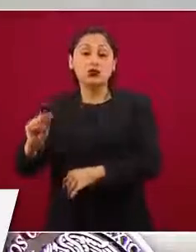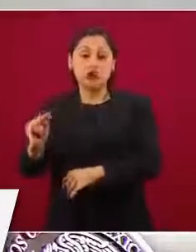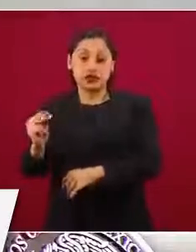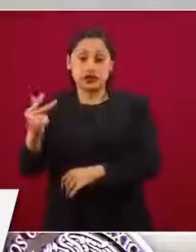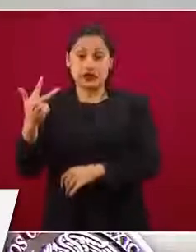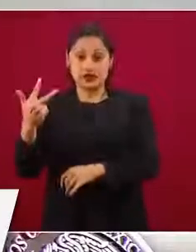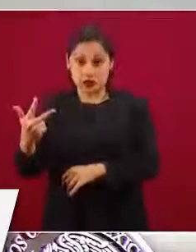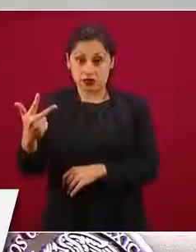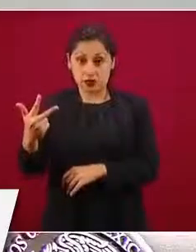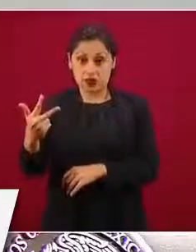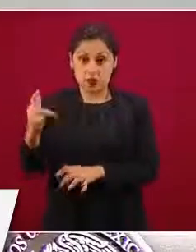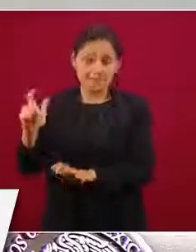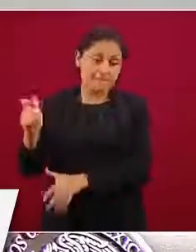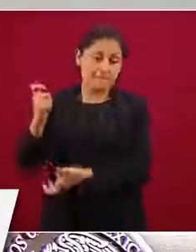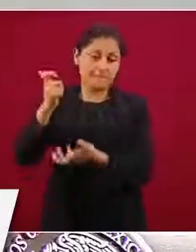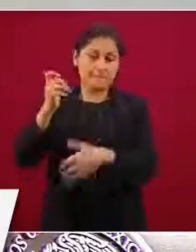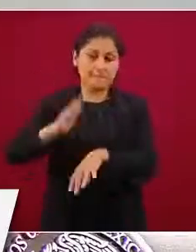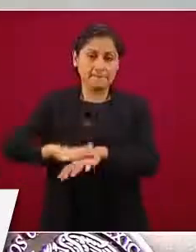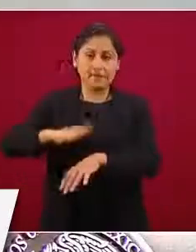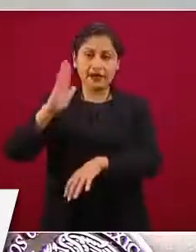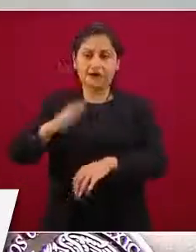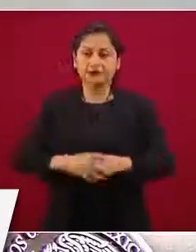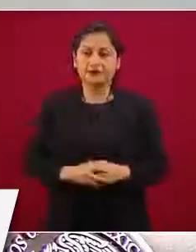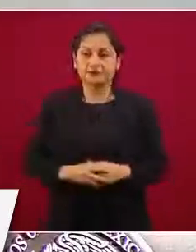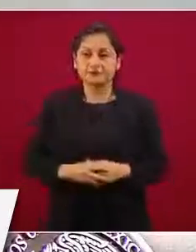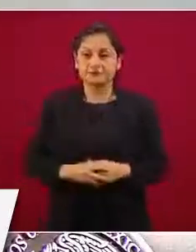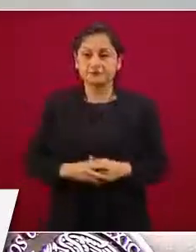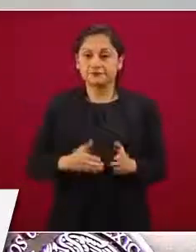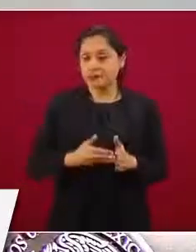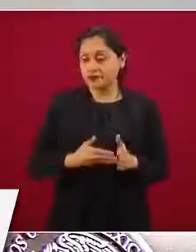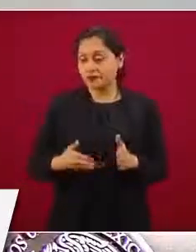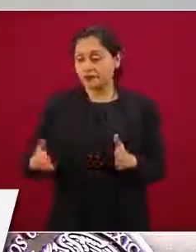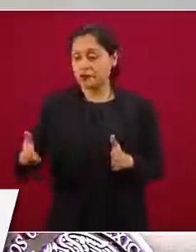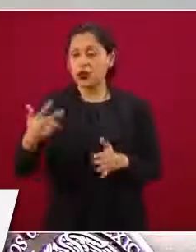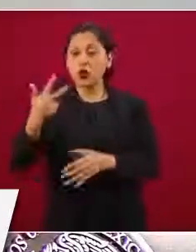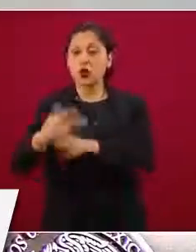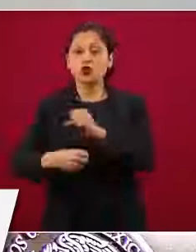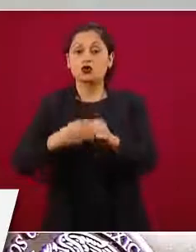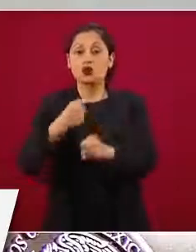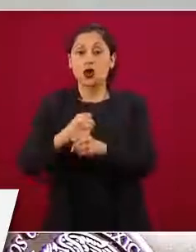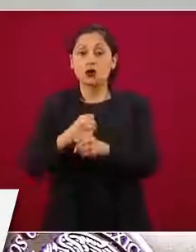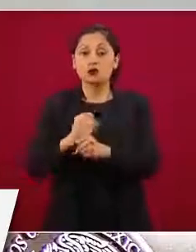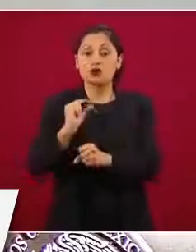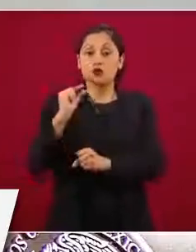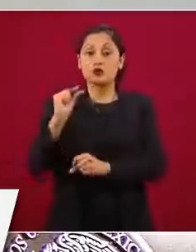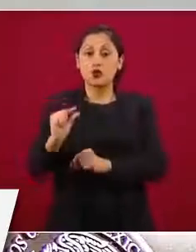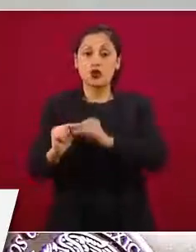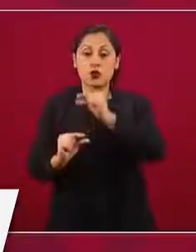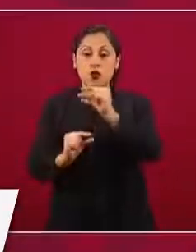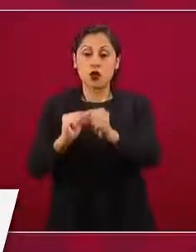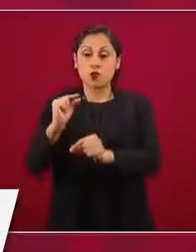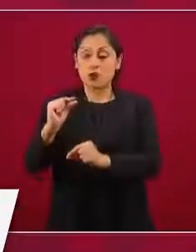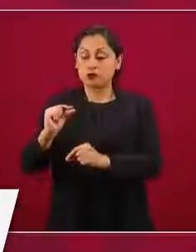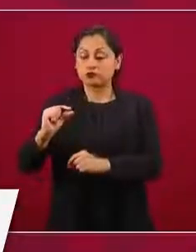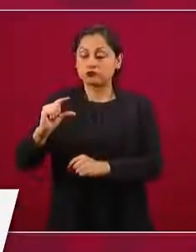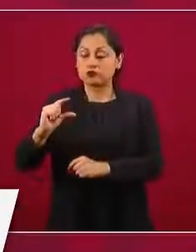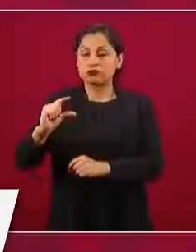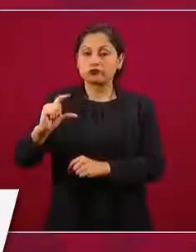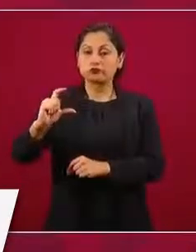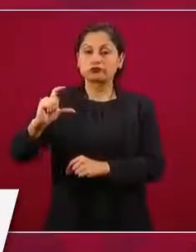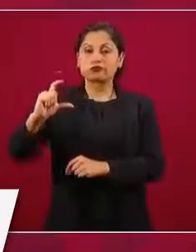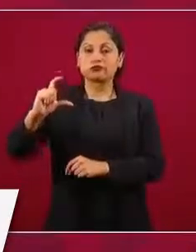ocho años se irá incrementando paulatinamente hasta